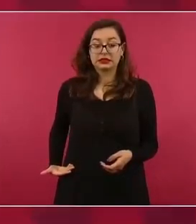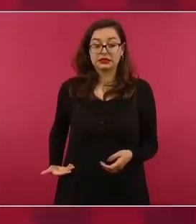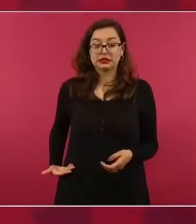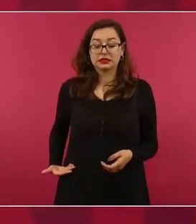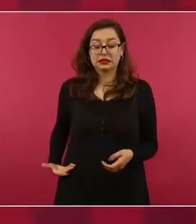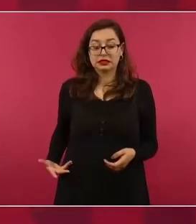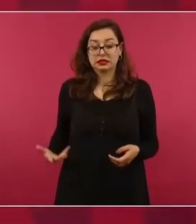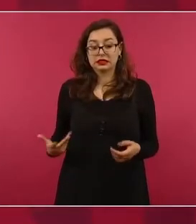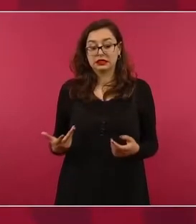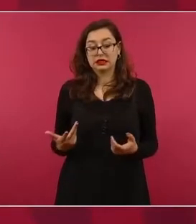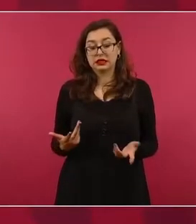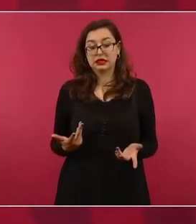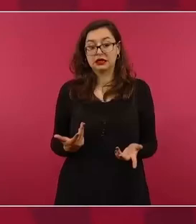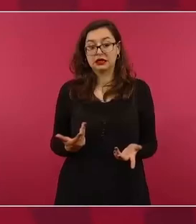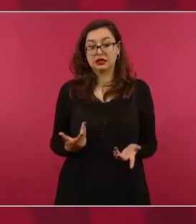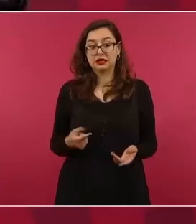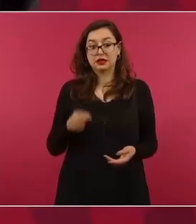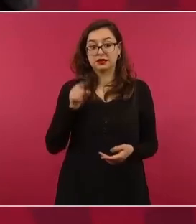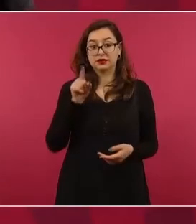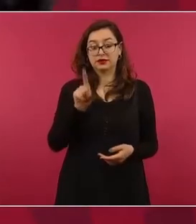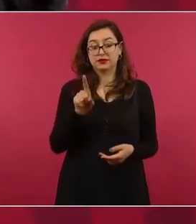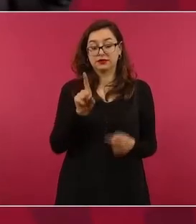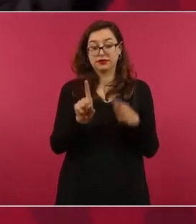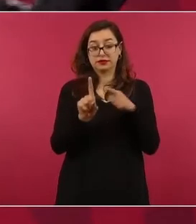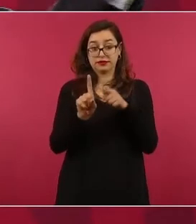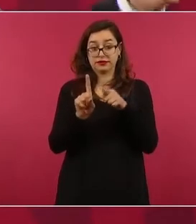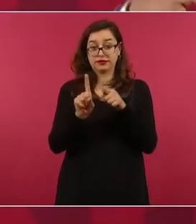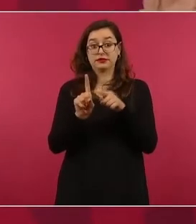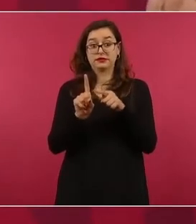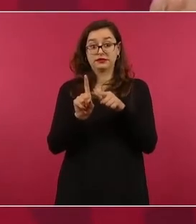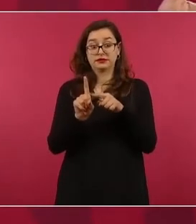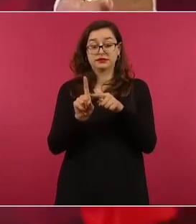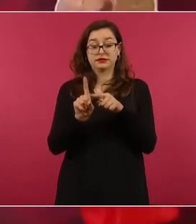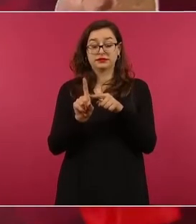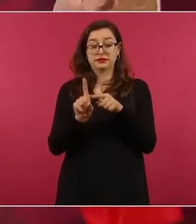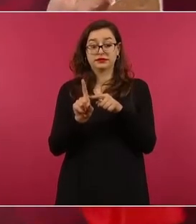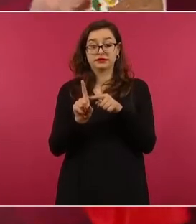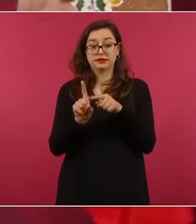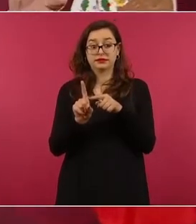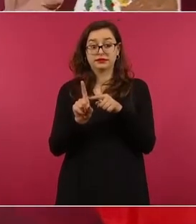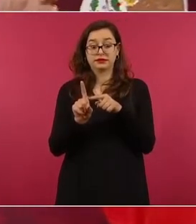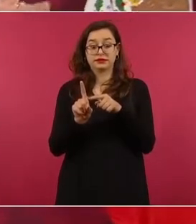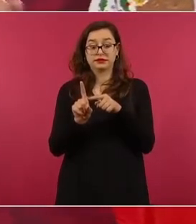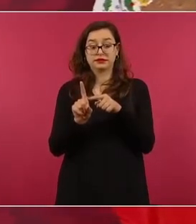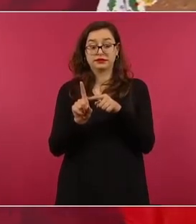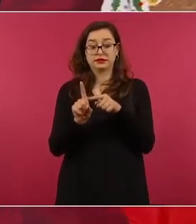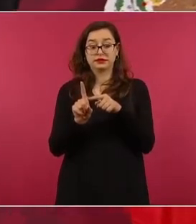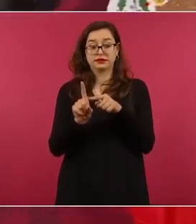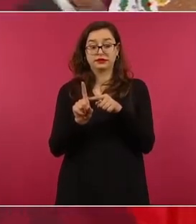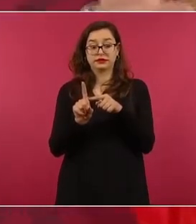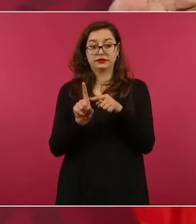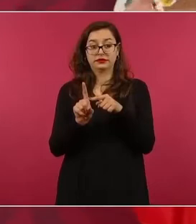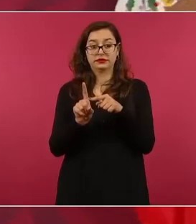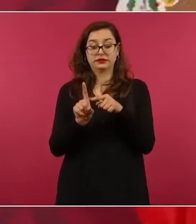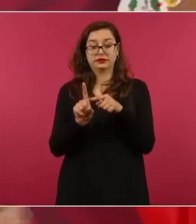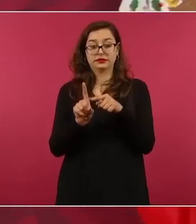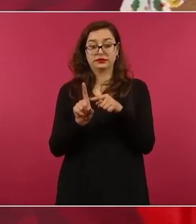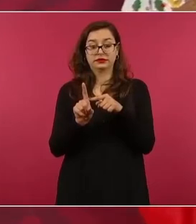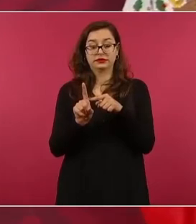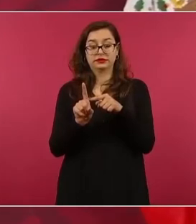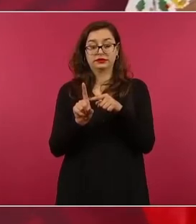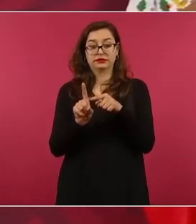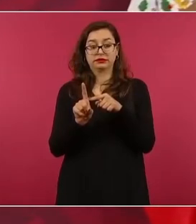funcionario, fue funcionario